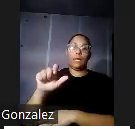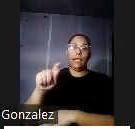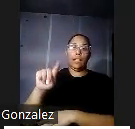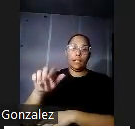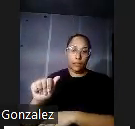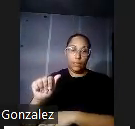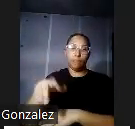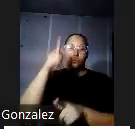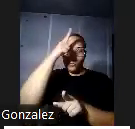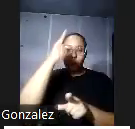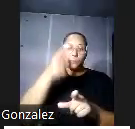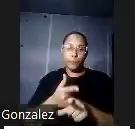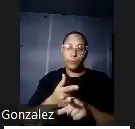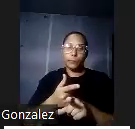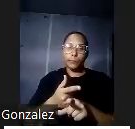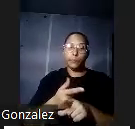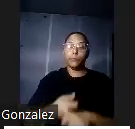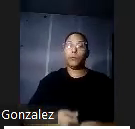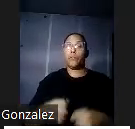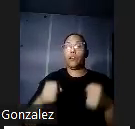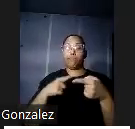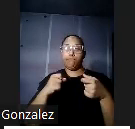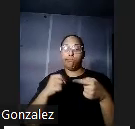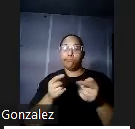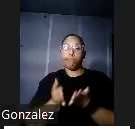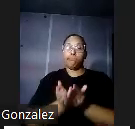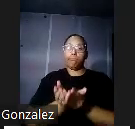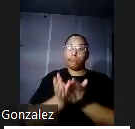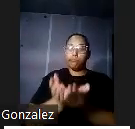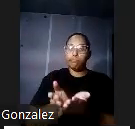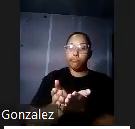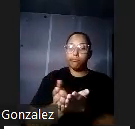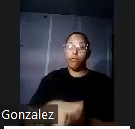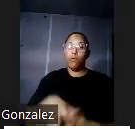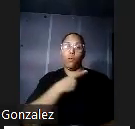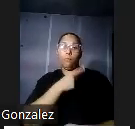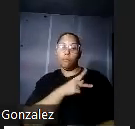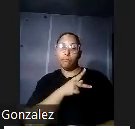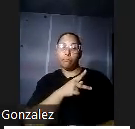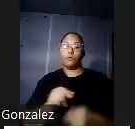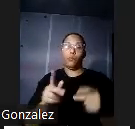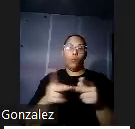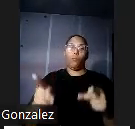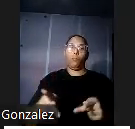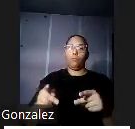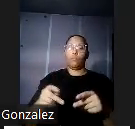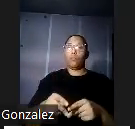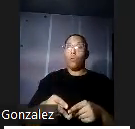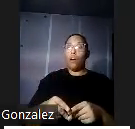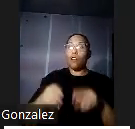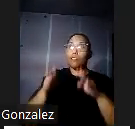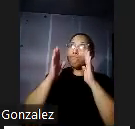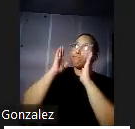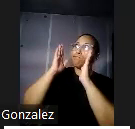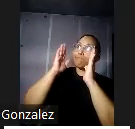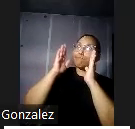un tranví eléctrico, un canal de bote, una plaza, una esplanada, que es un espacio abierto con una vista privilegiada, que ya no la